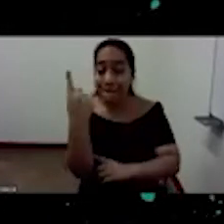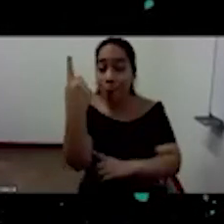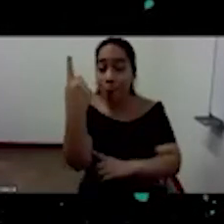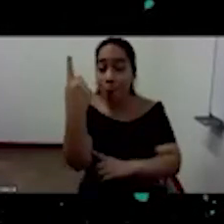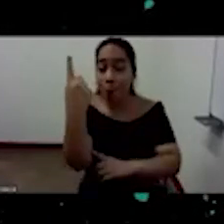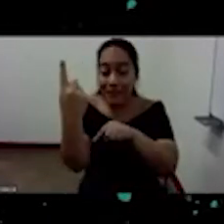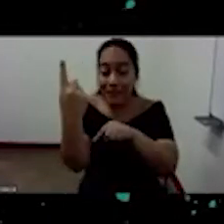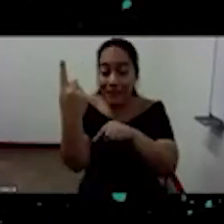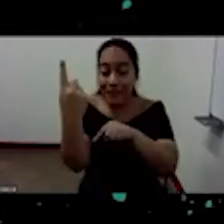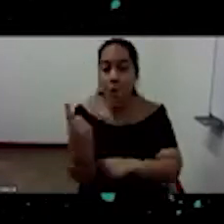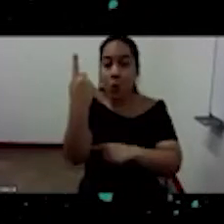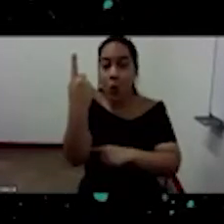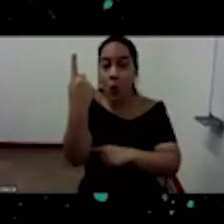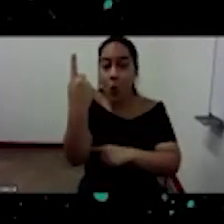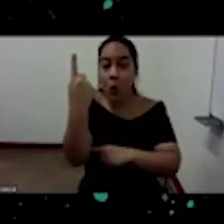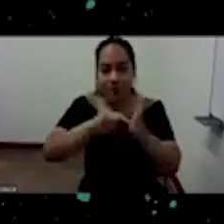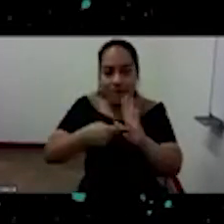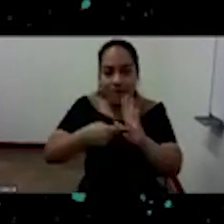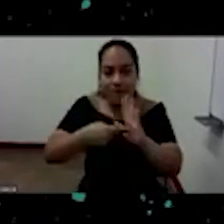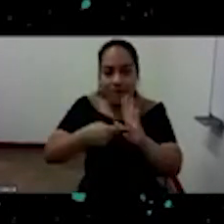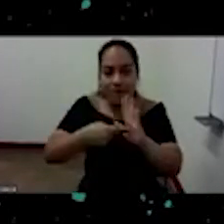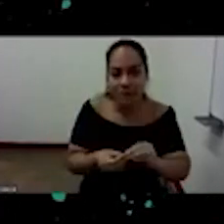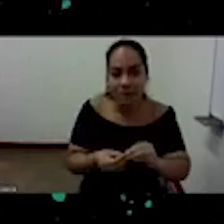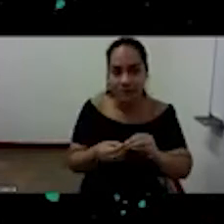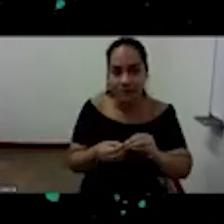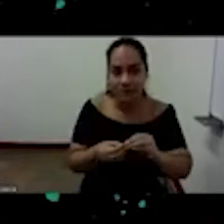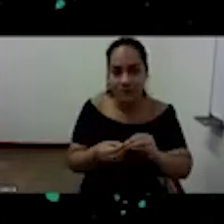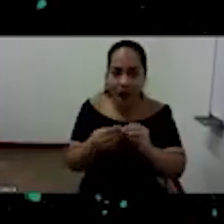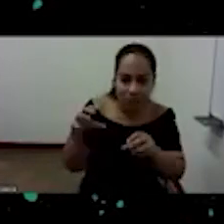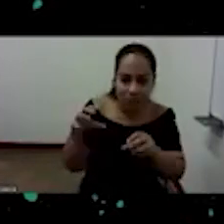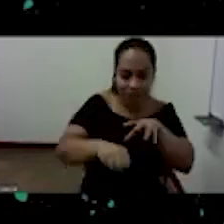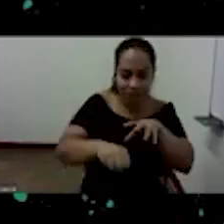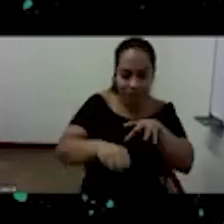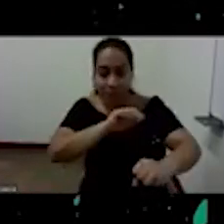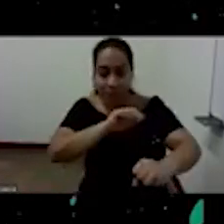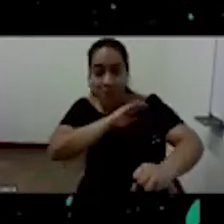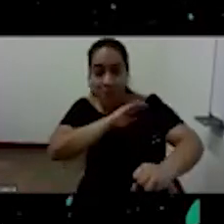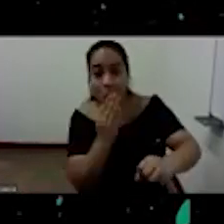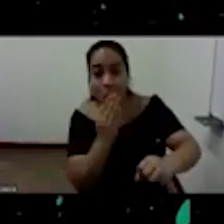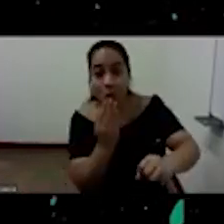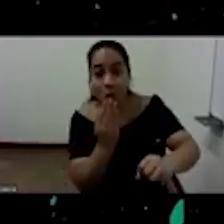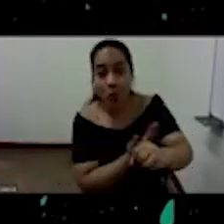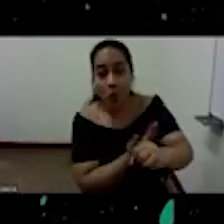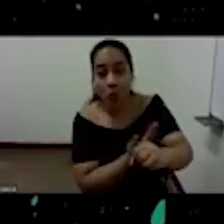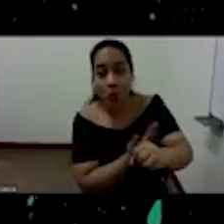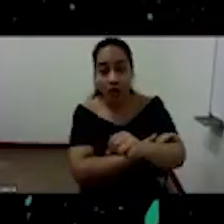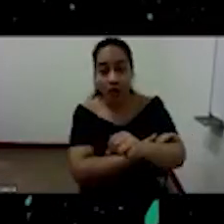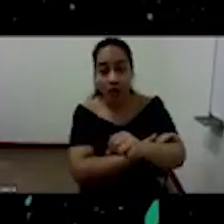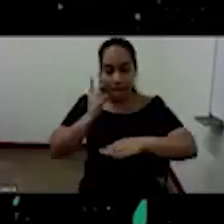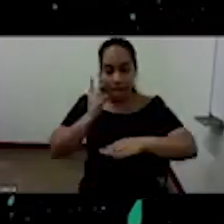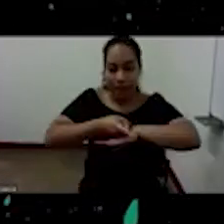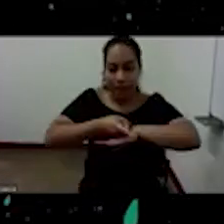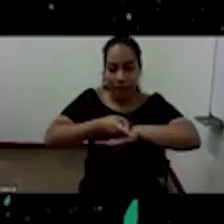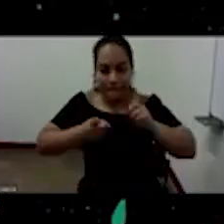técnica del poder se funda sobre este